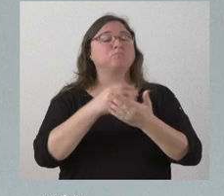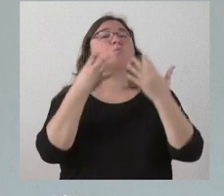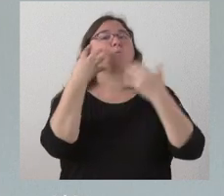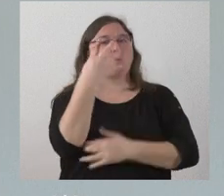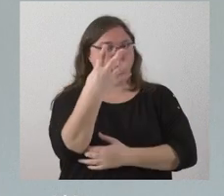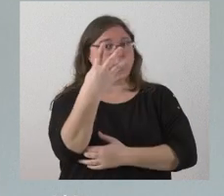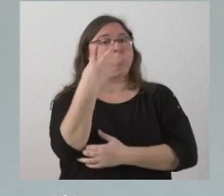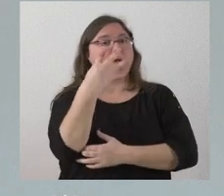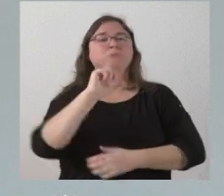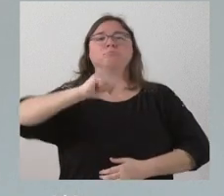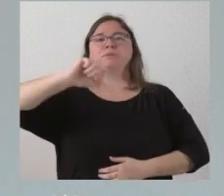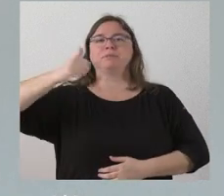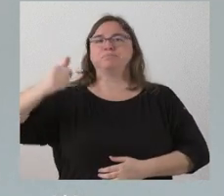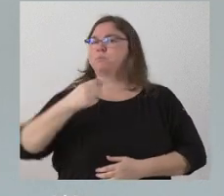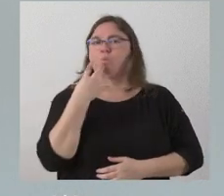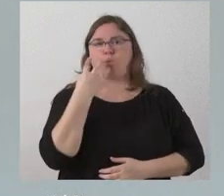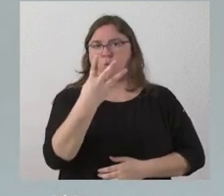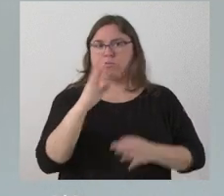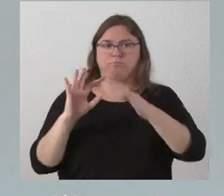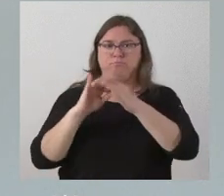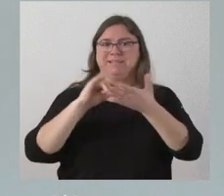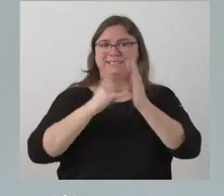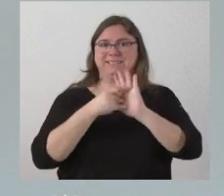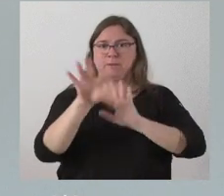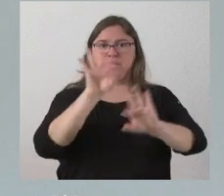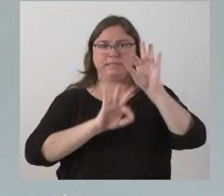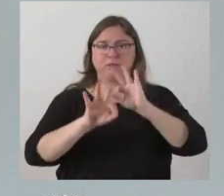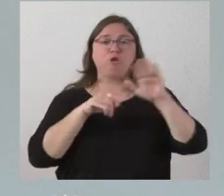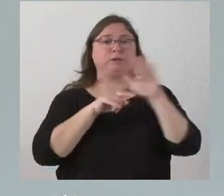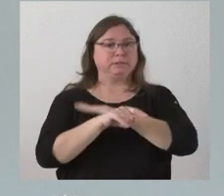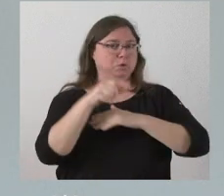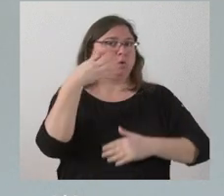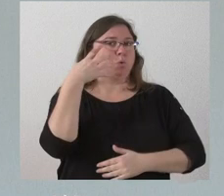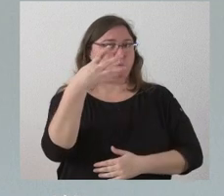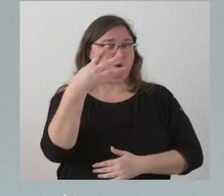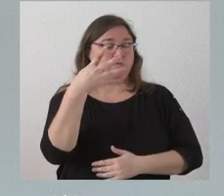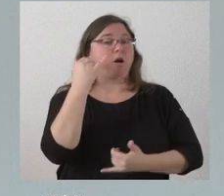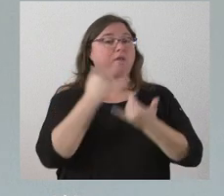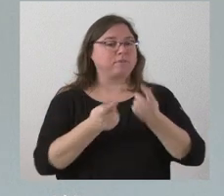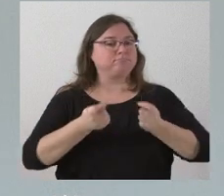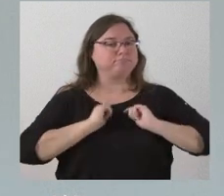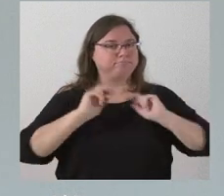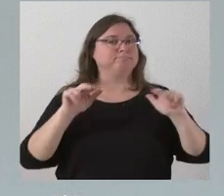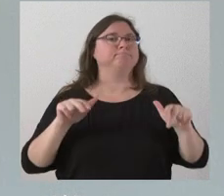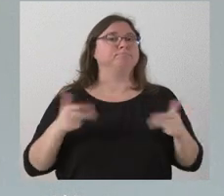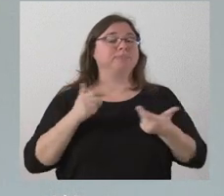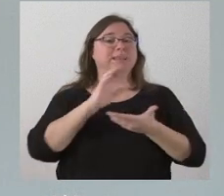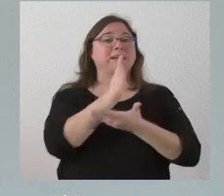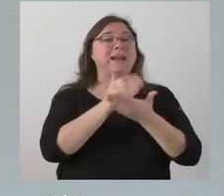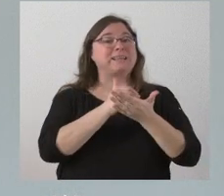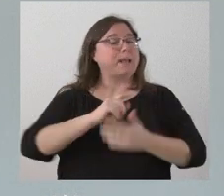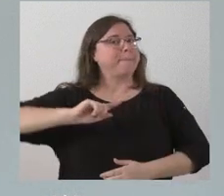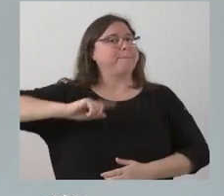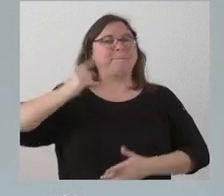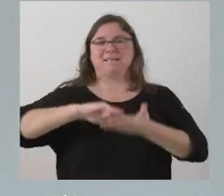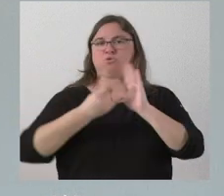pasado el corte de acuerdo con ese sistema de selección y gestión y nos va a permitir que Castilla y León sea la comunidad autónoma con más número